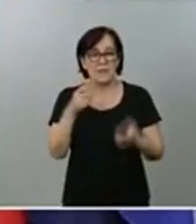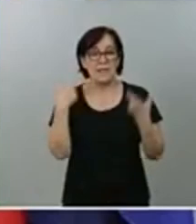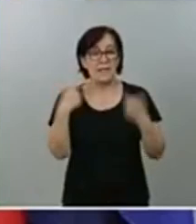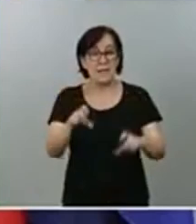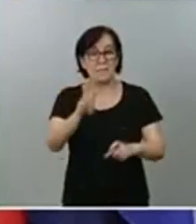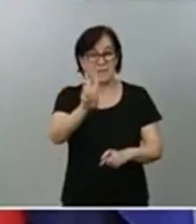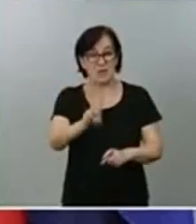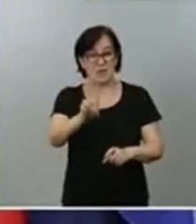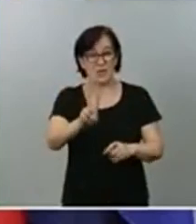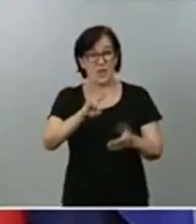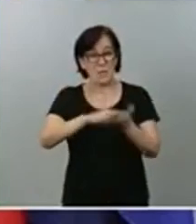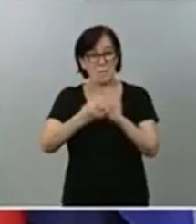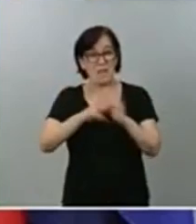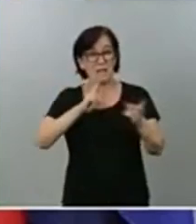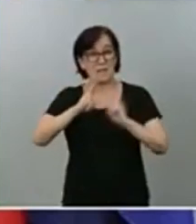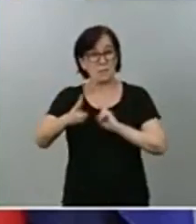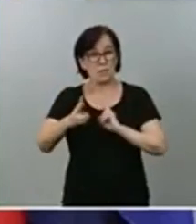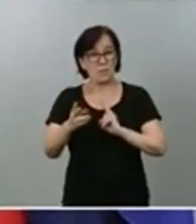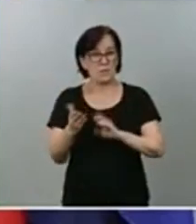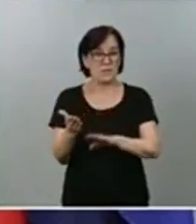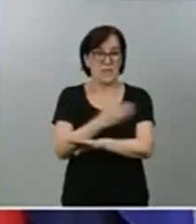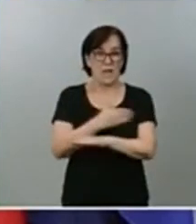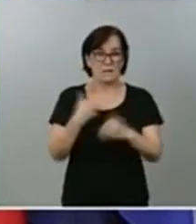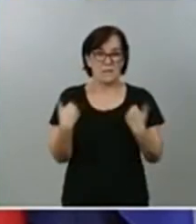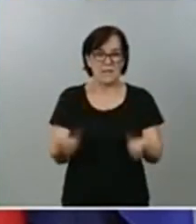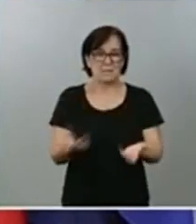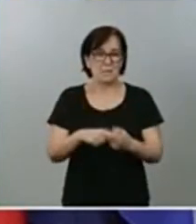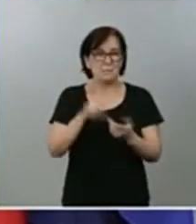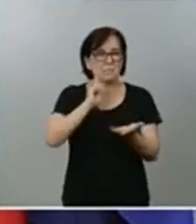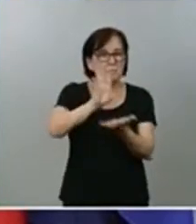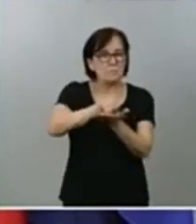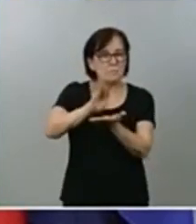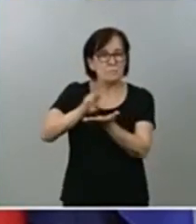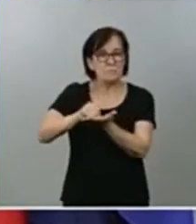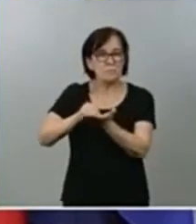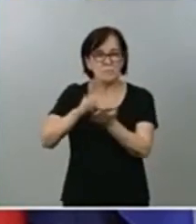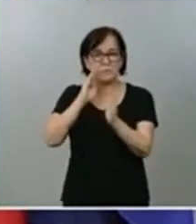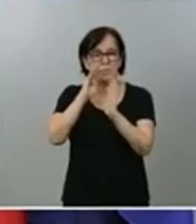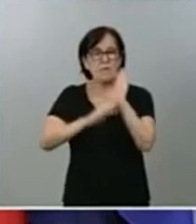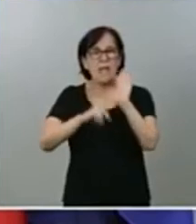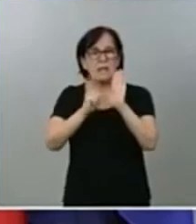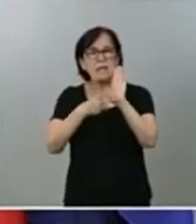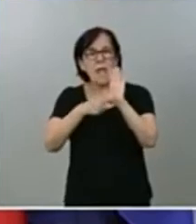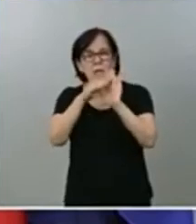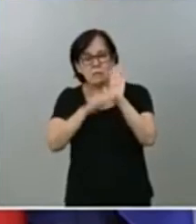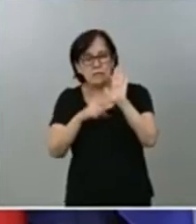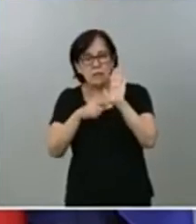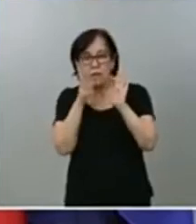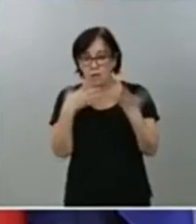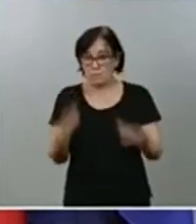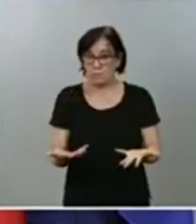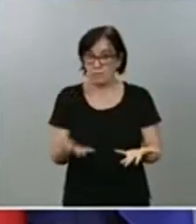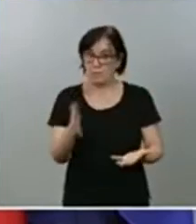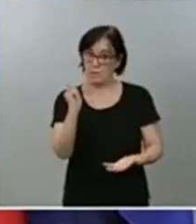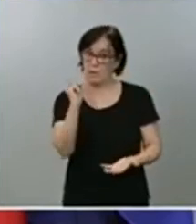plan de respuesta temprana hace una recopilación del marco legislativo que tenemos vigente en este momento y de las estructuras